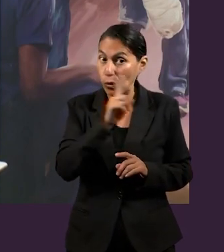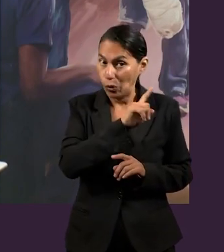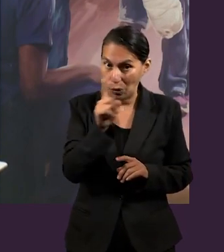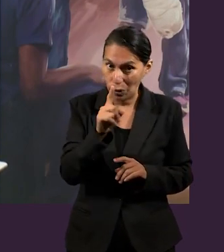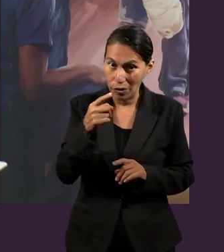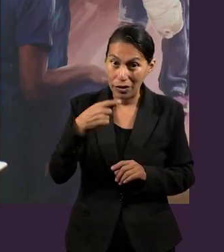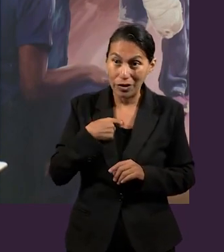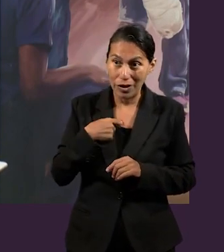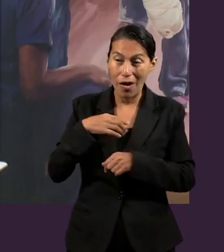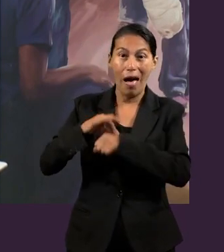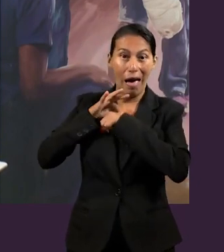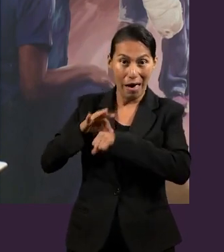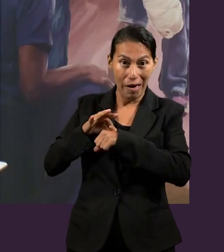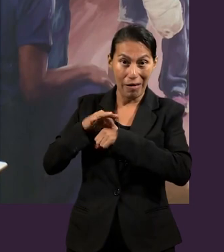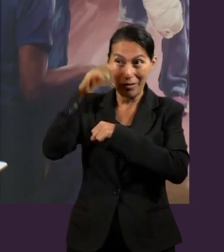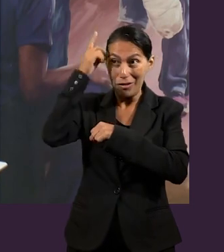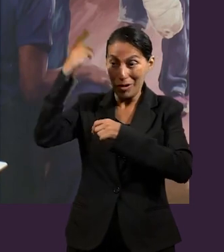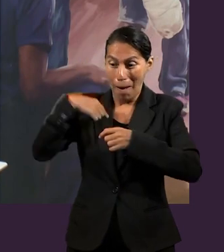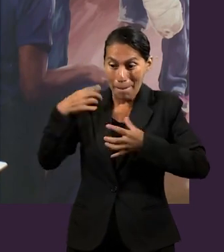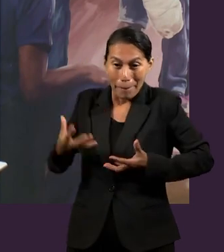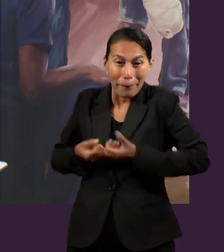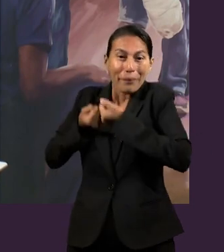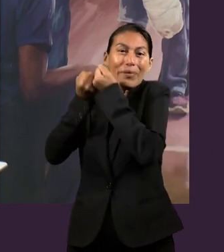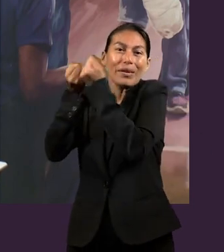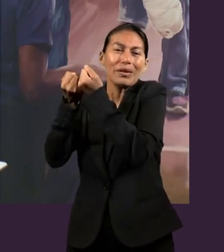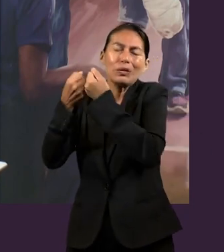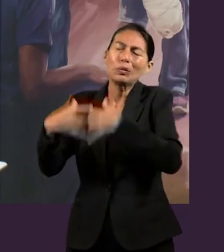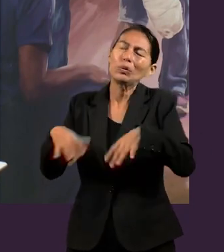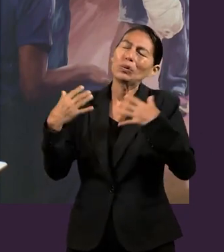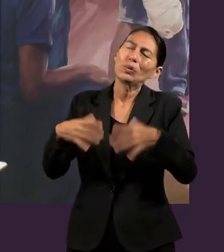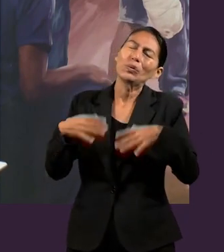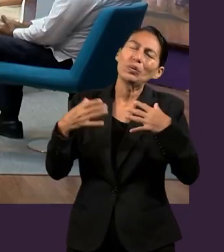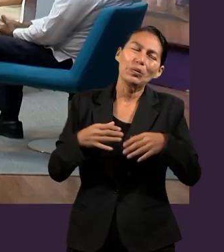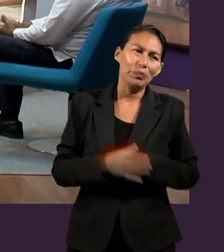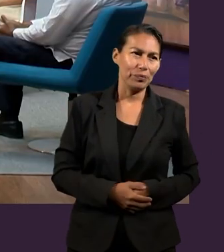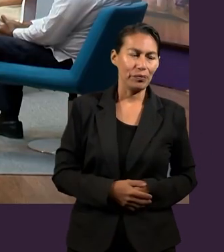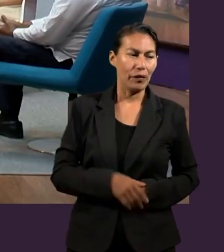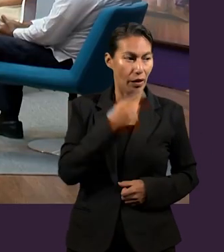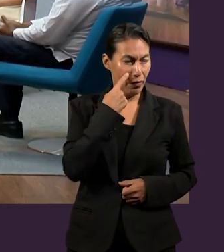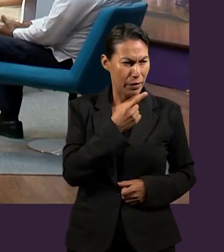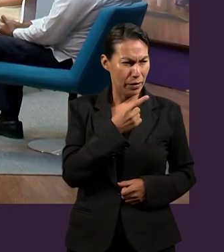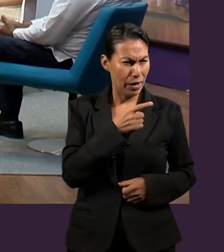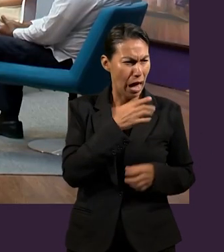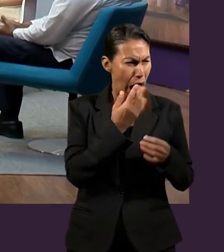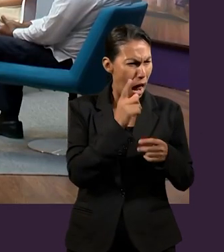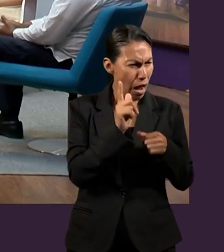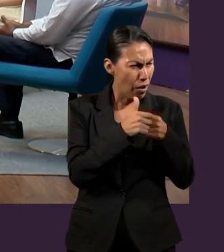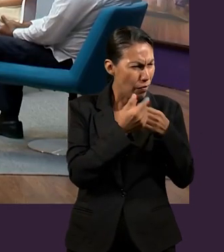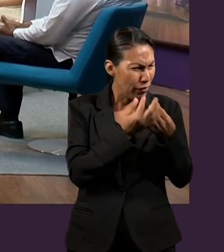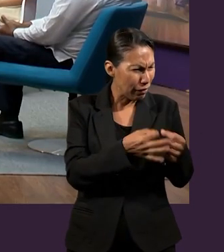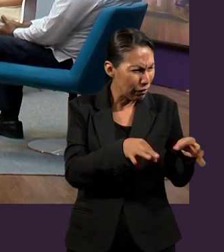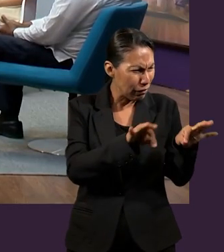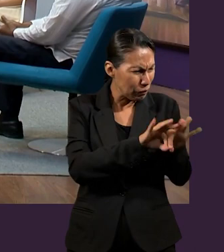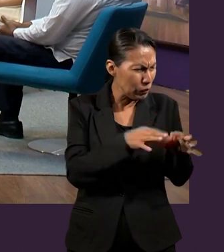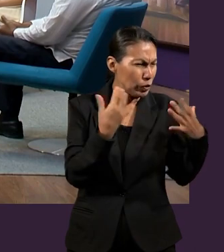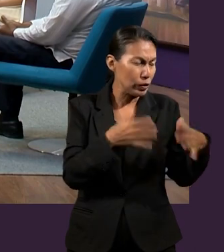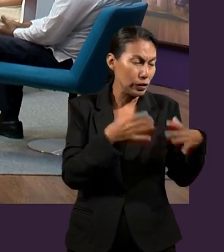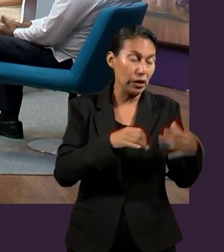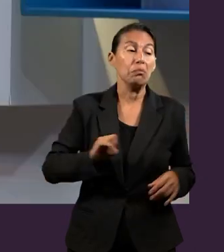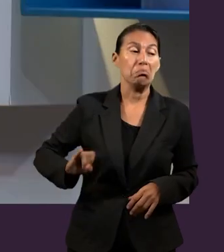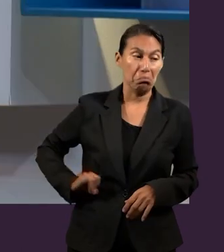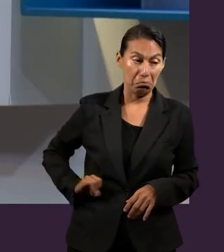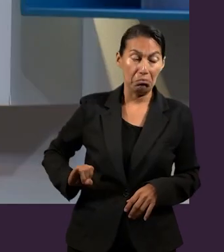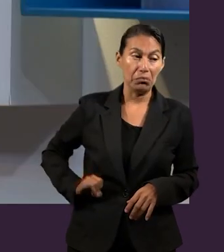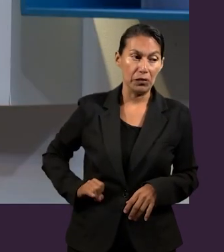persona, sino que nosotros mismos experimentamos ese rescate de Dios. Fíjate que tocas un punto muy interesante, Adeli,